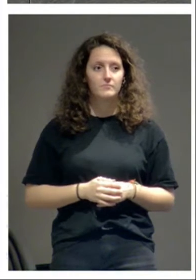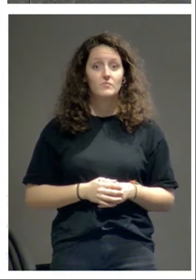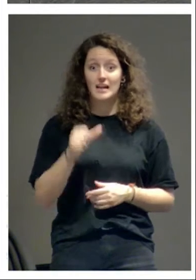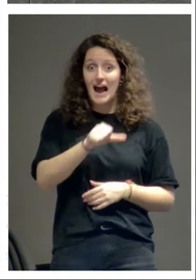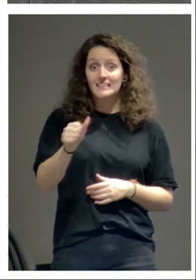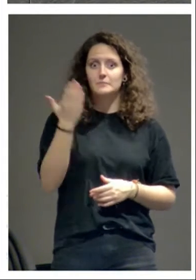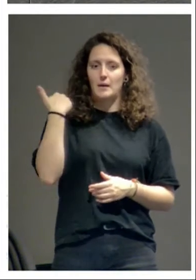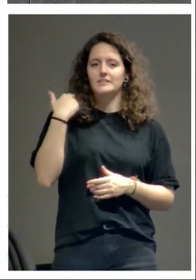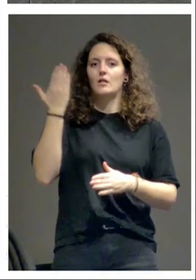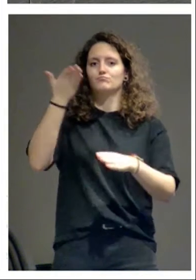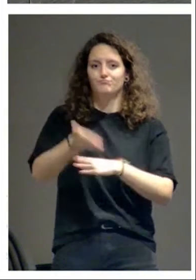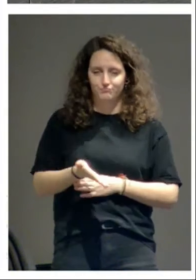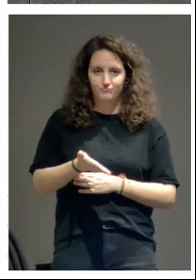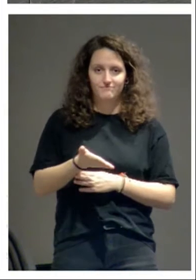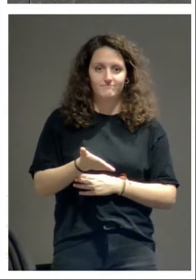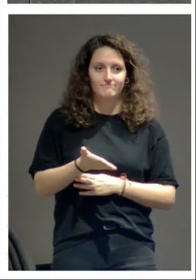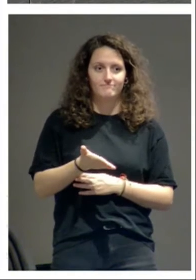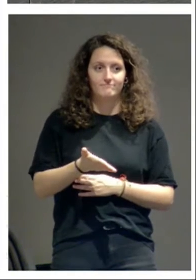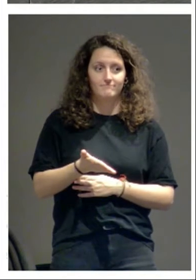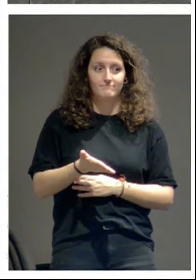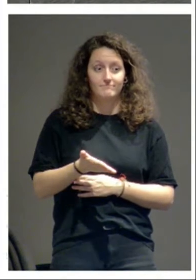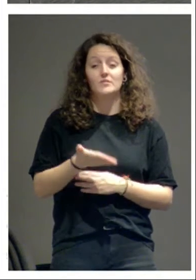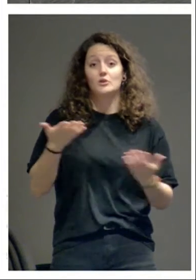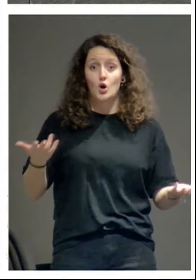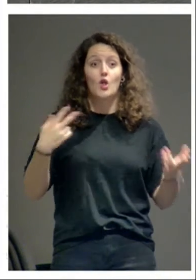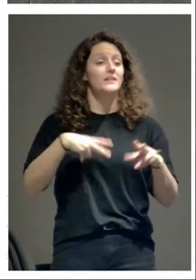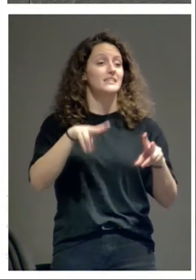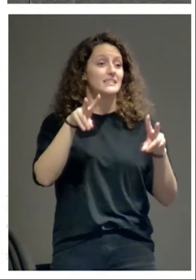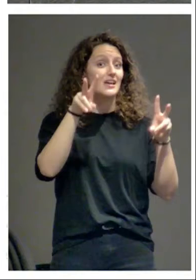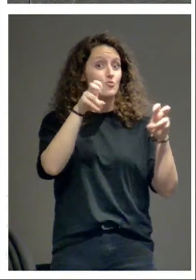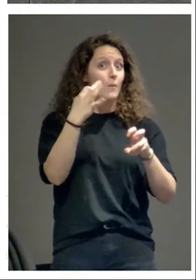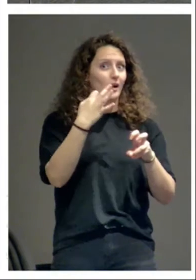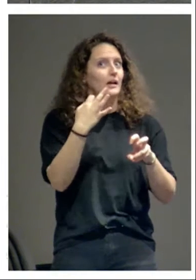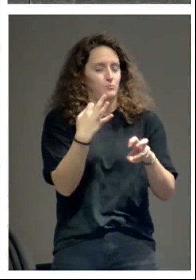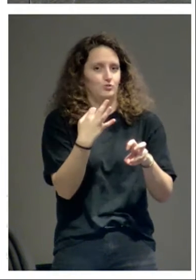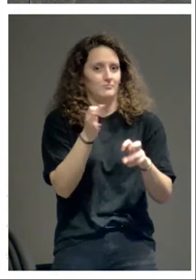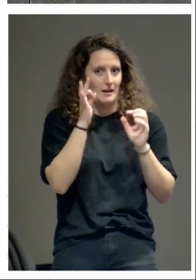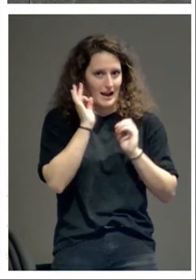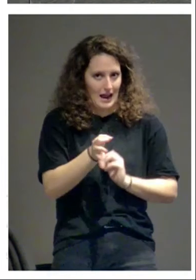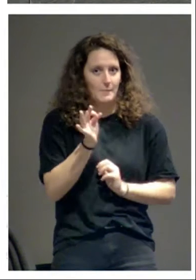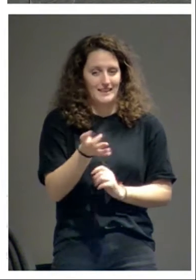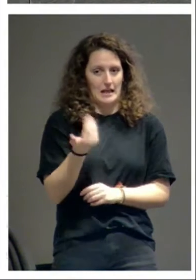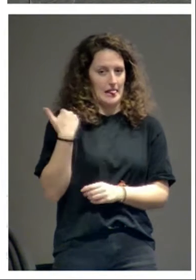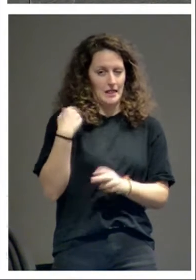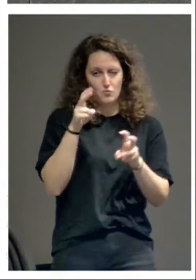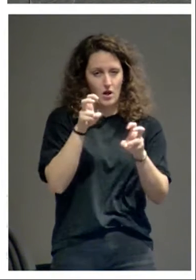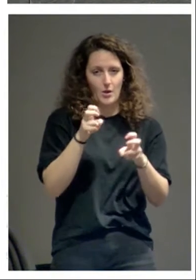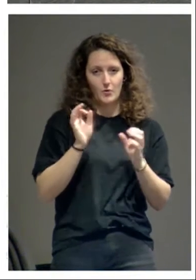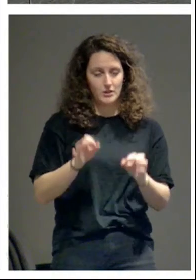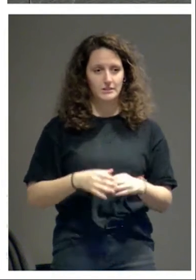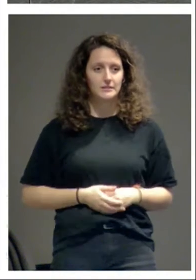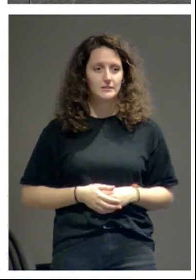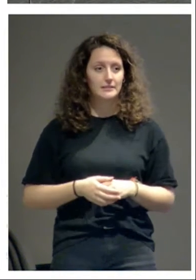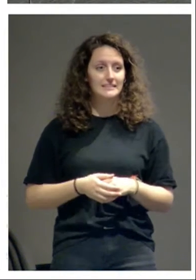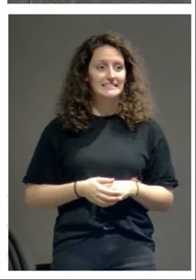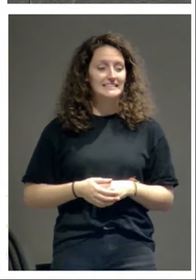semana pasada. Así que, ¿qué hay de nuevo? De muy nuevo también. Esta es la